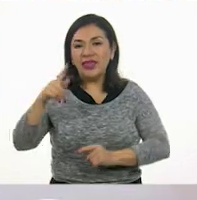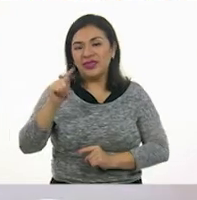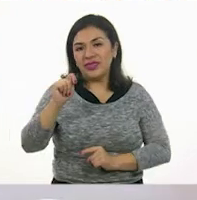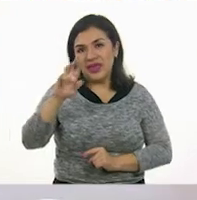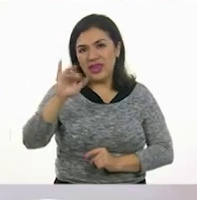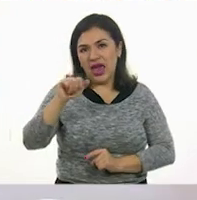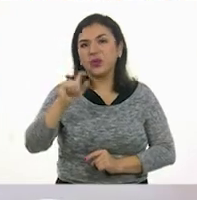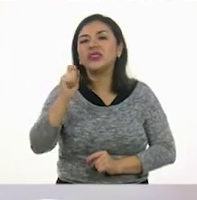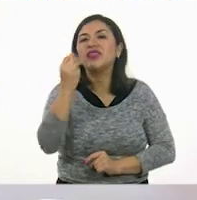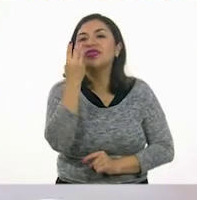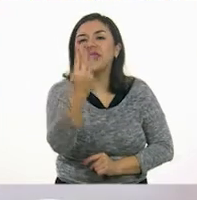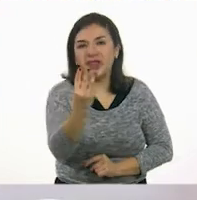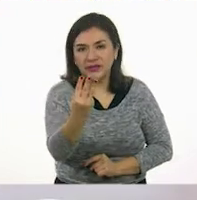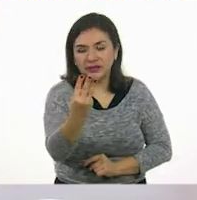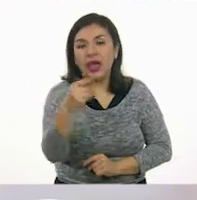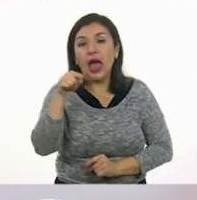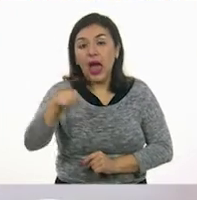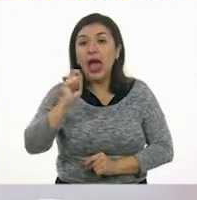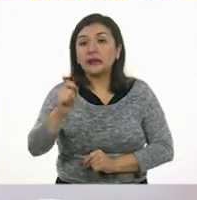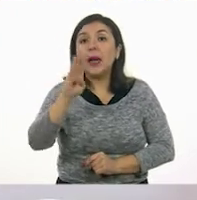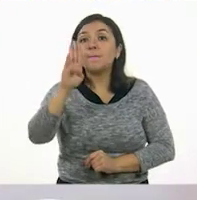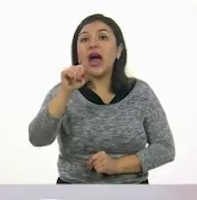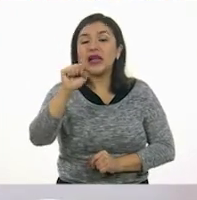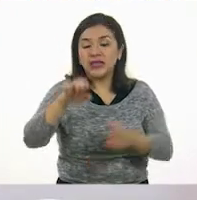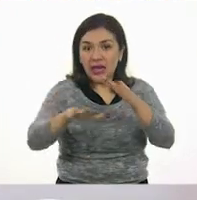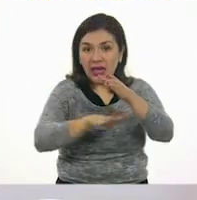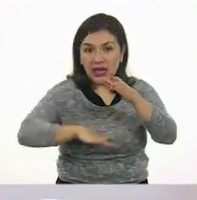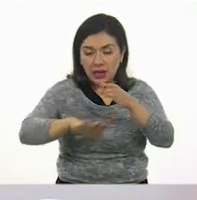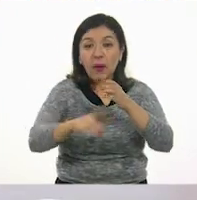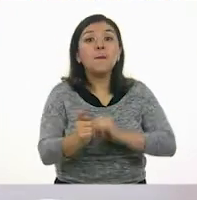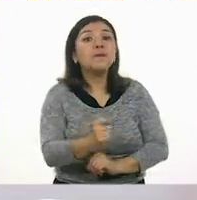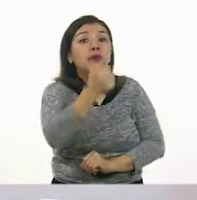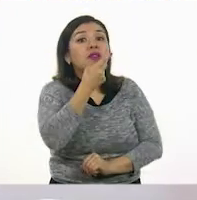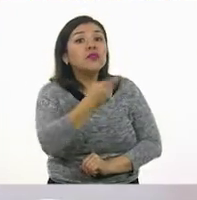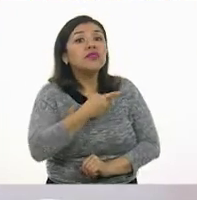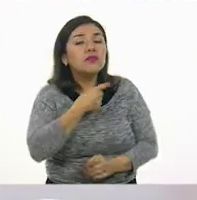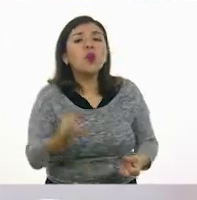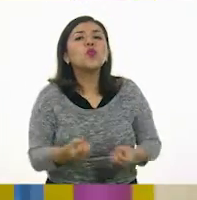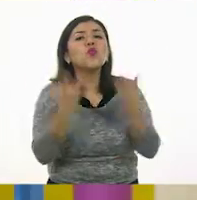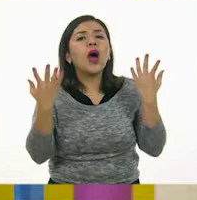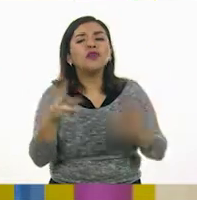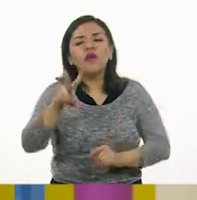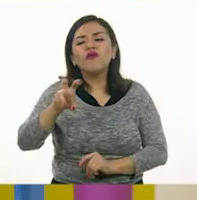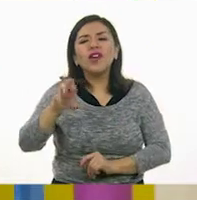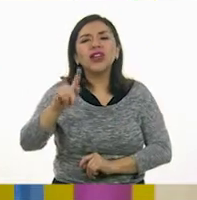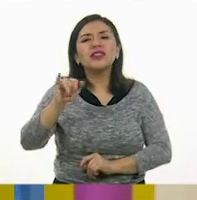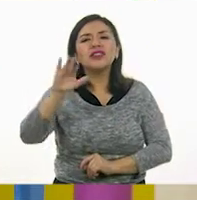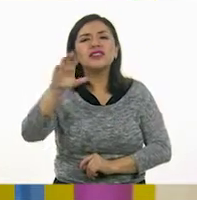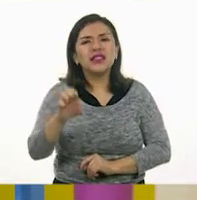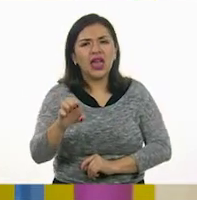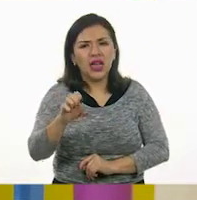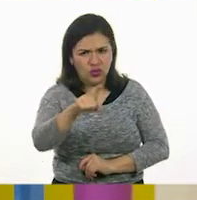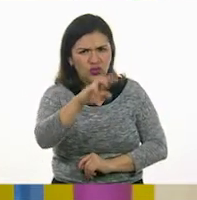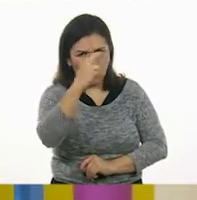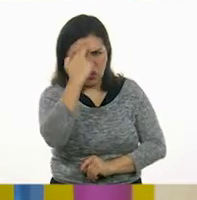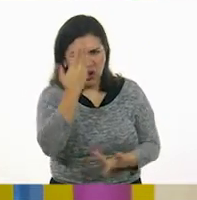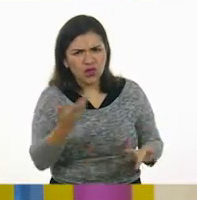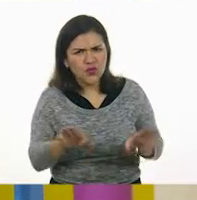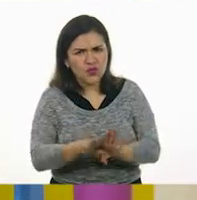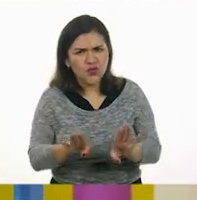Y esta es la base. Ok. Bueno, pero tenemos que contar primero el número de vértices. Cierto. ¿Te acuerdas cómo lo hicimos?